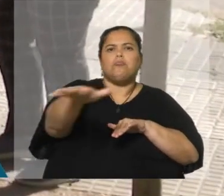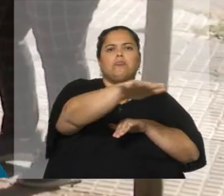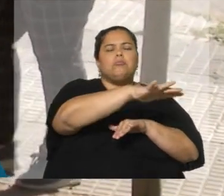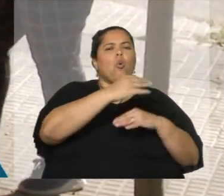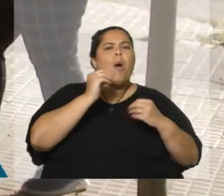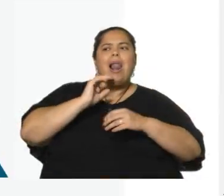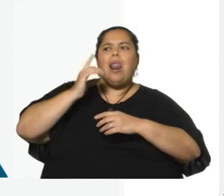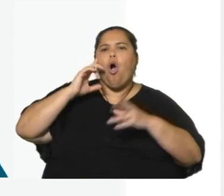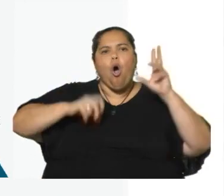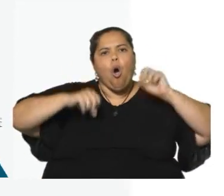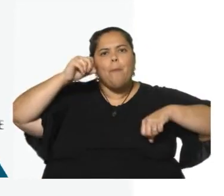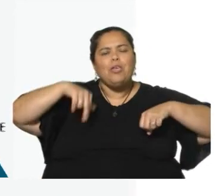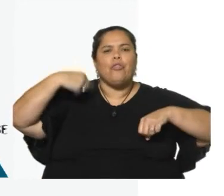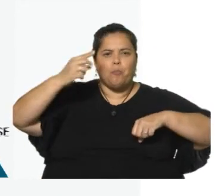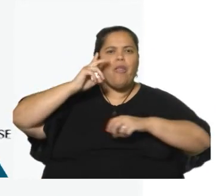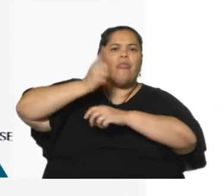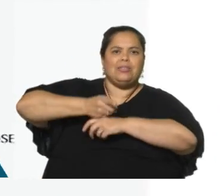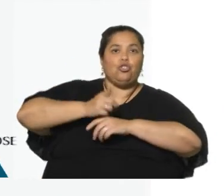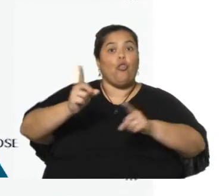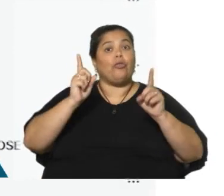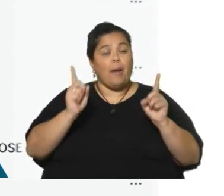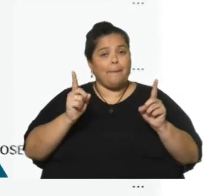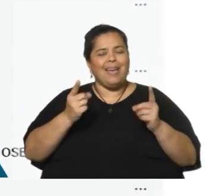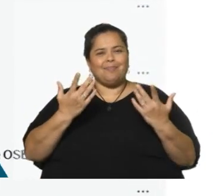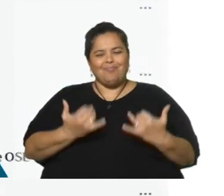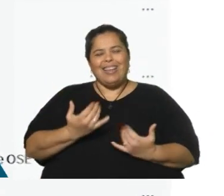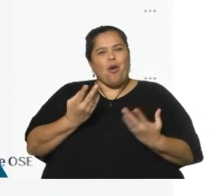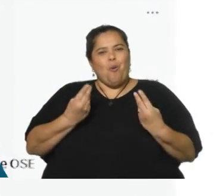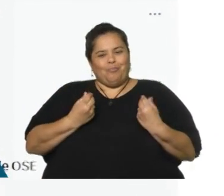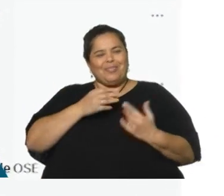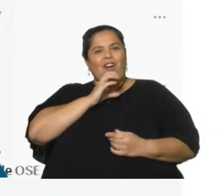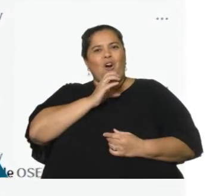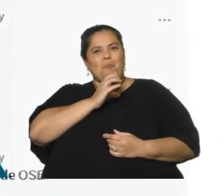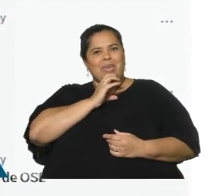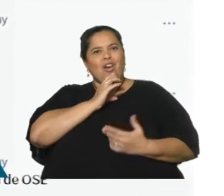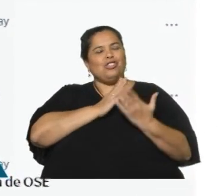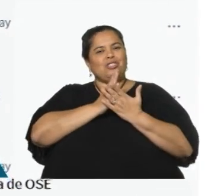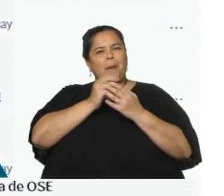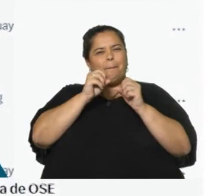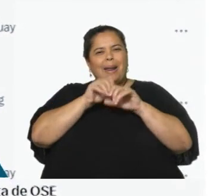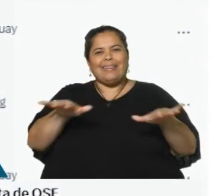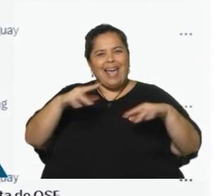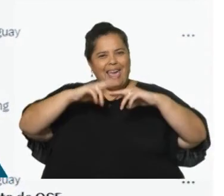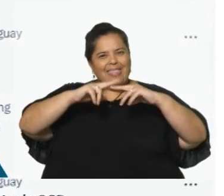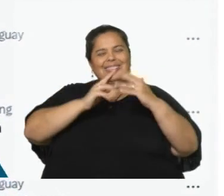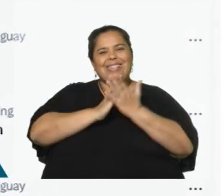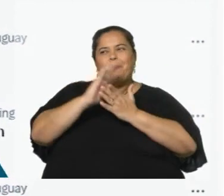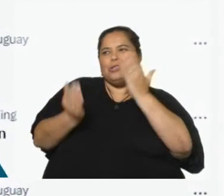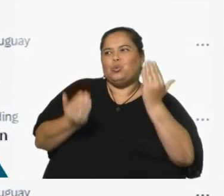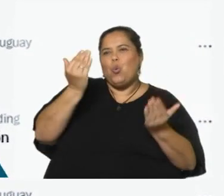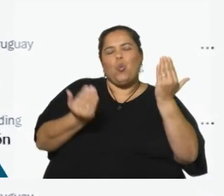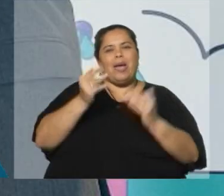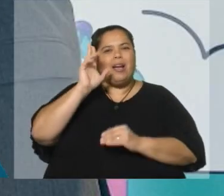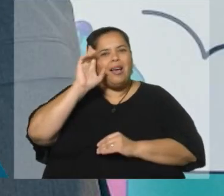tomar una decisión. Tiene además un particular sentido del humor del que hace gala en redes sociales, sobre todo con memes y publicaciones